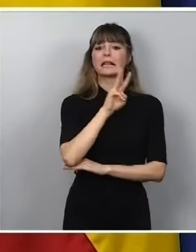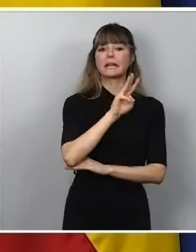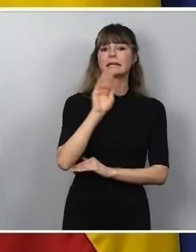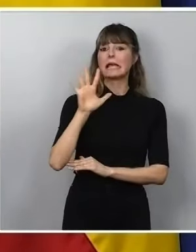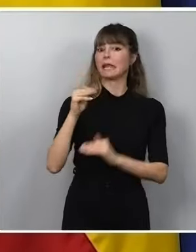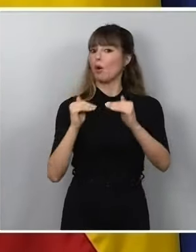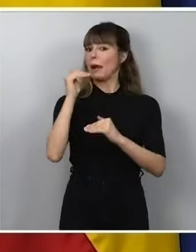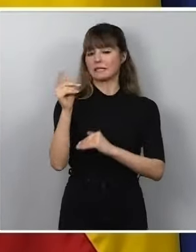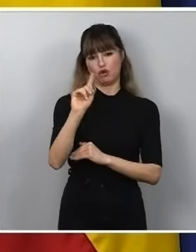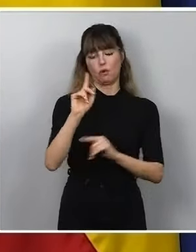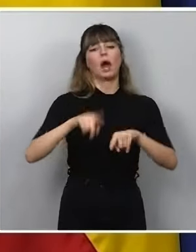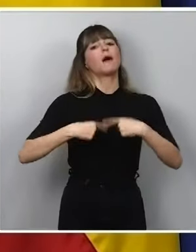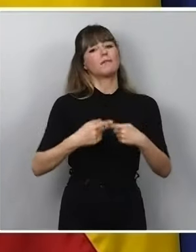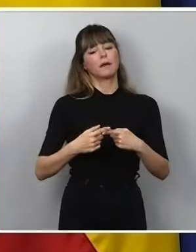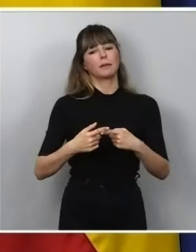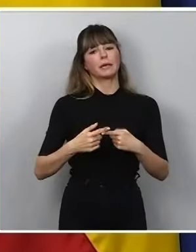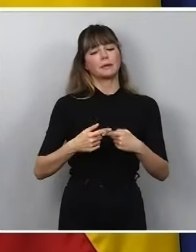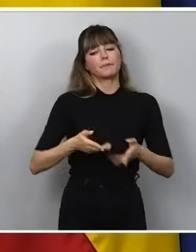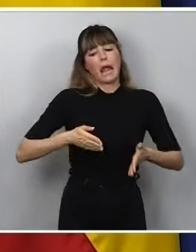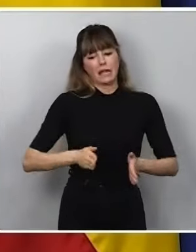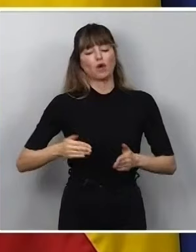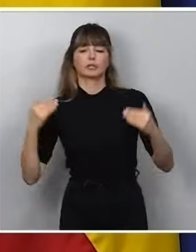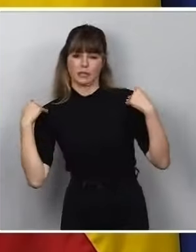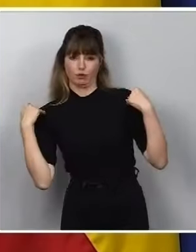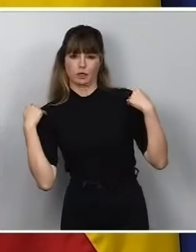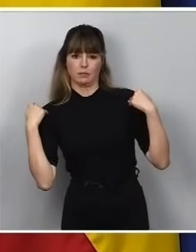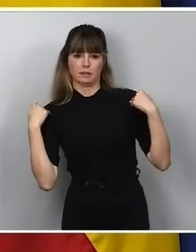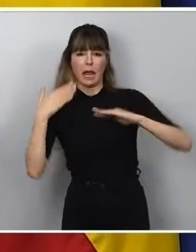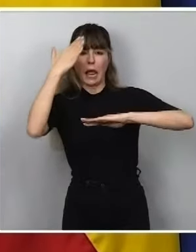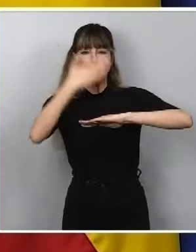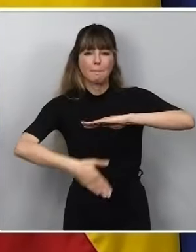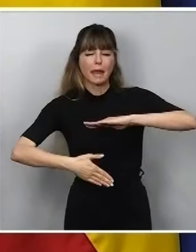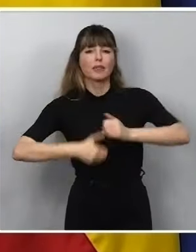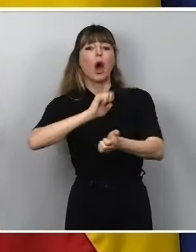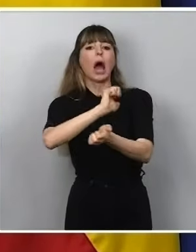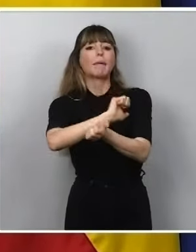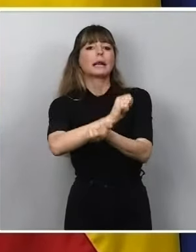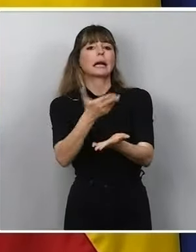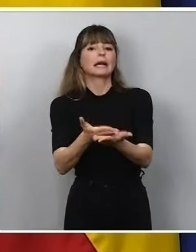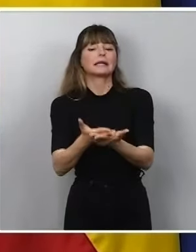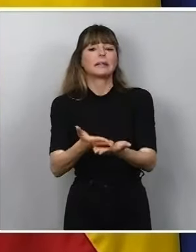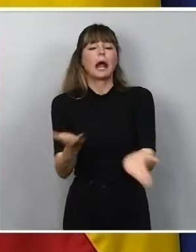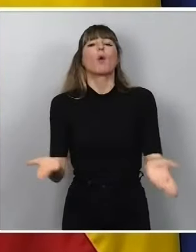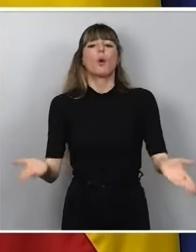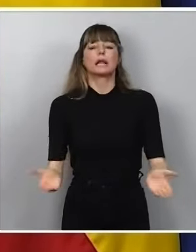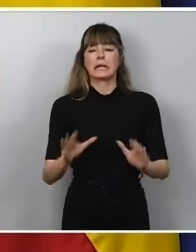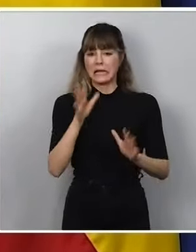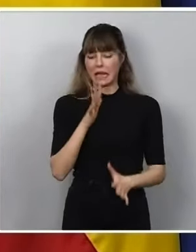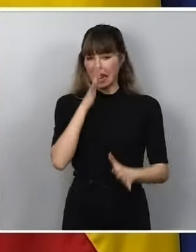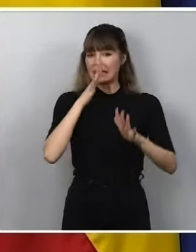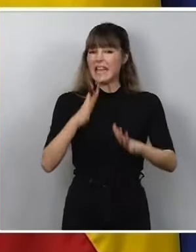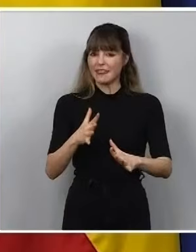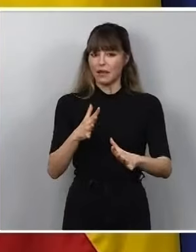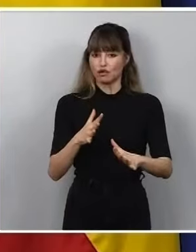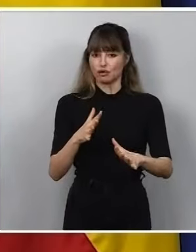y también para las familias, como antes dije, con menores a cargo. El plazo de este aval, la garantía de este aval será de 10 años, el mismo